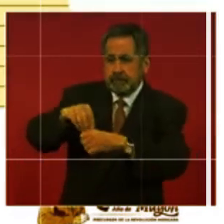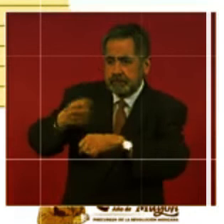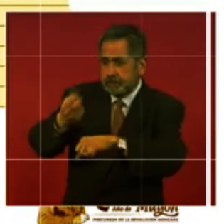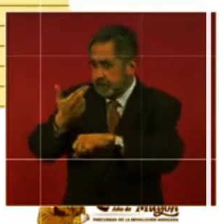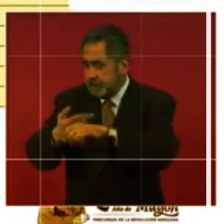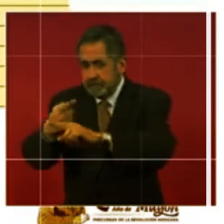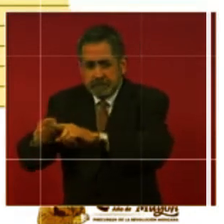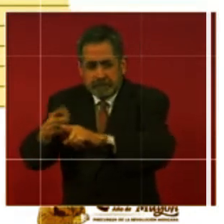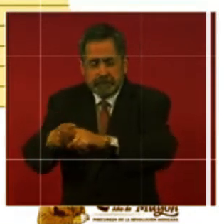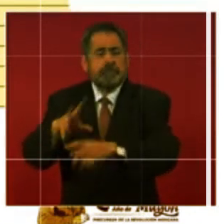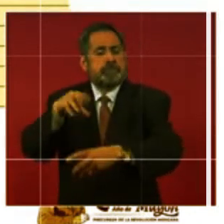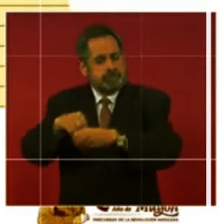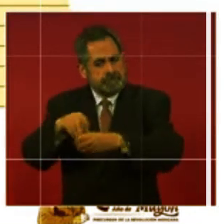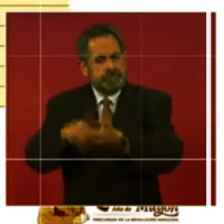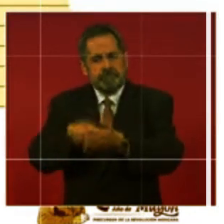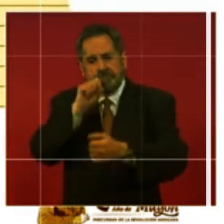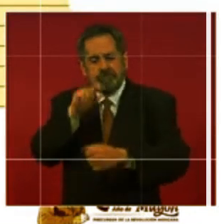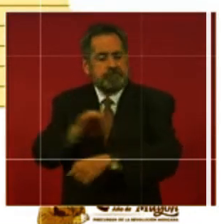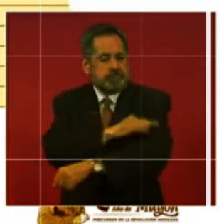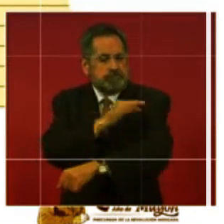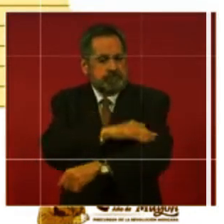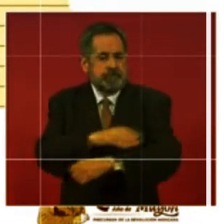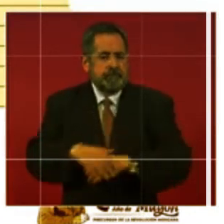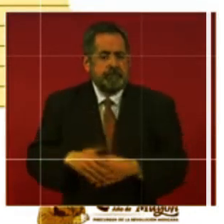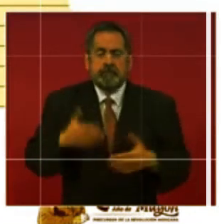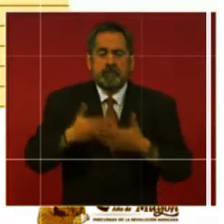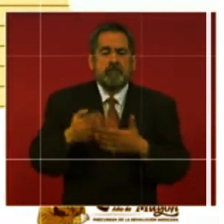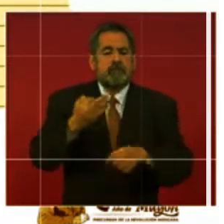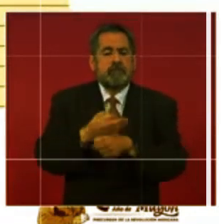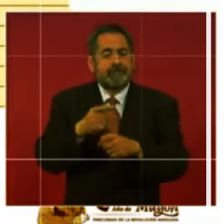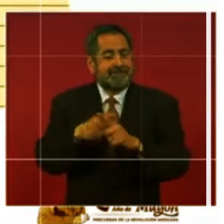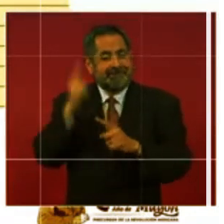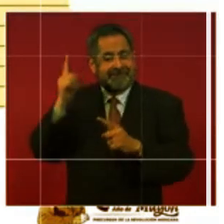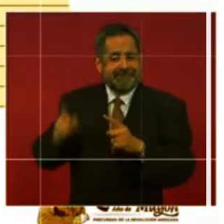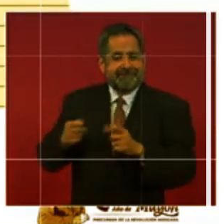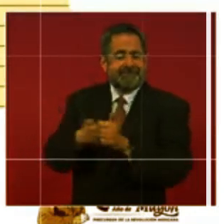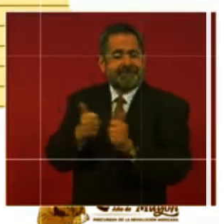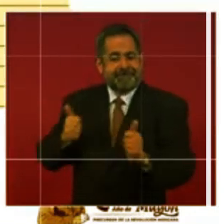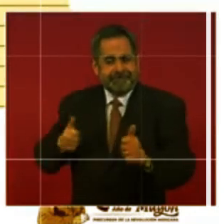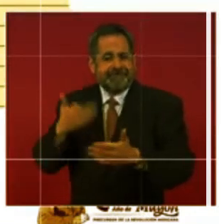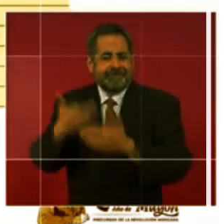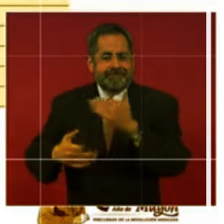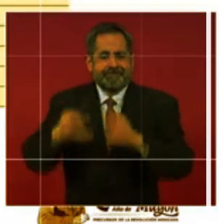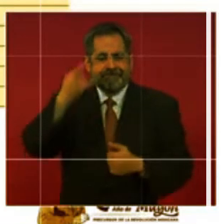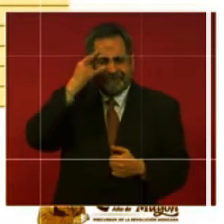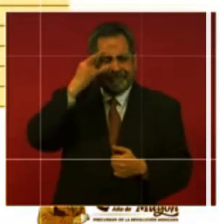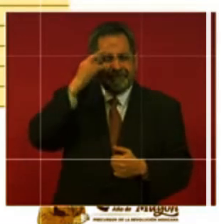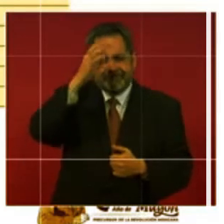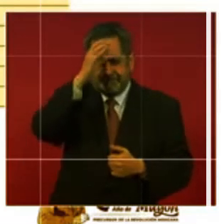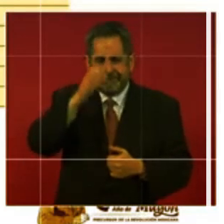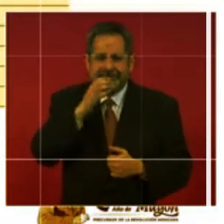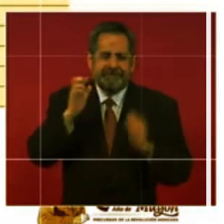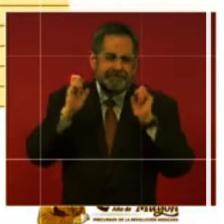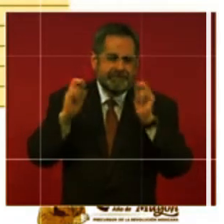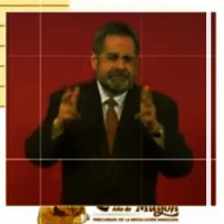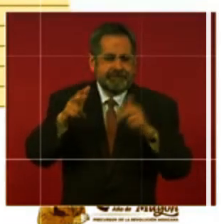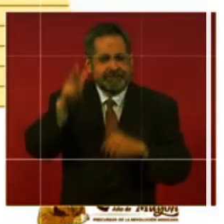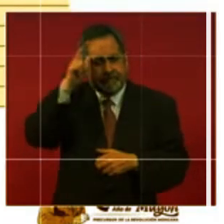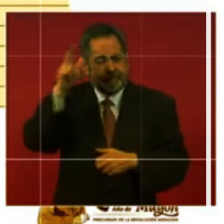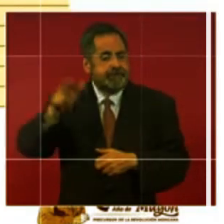están atendiendo ese personal educativo rezagado, está Campeche, Coahuila, Chiapas, Hidalgo,